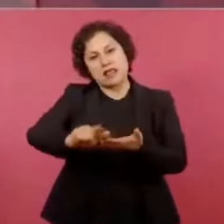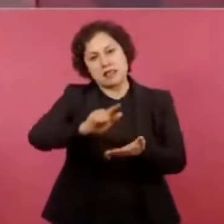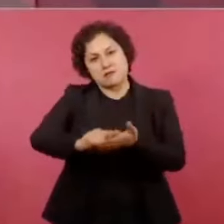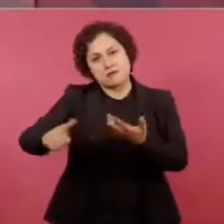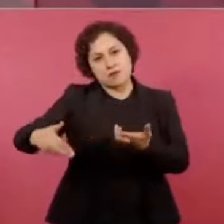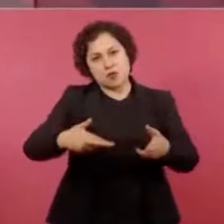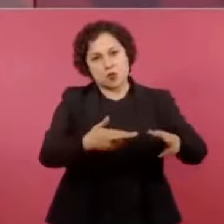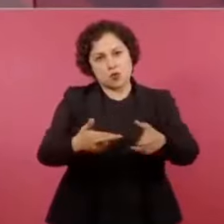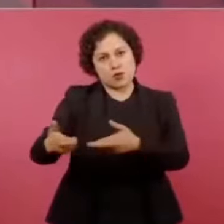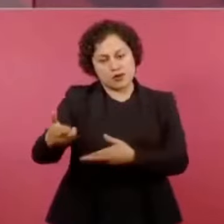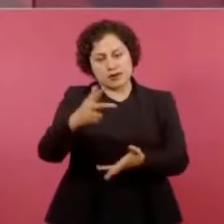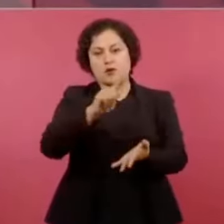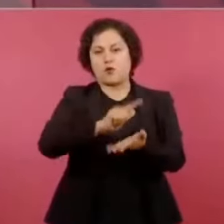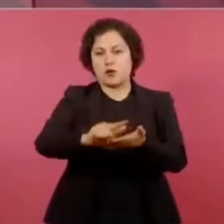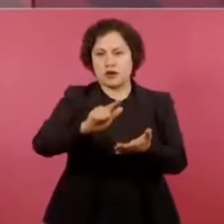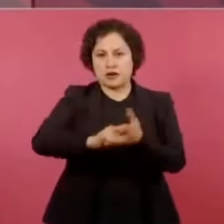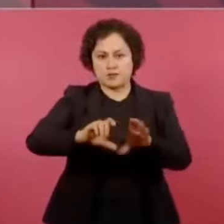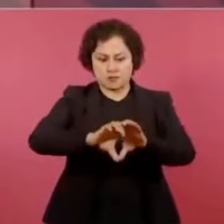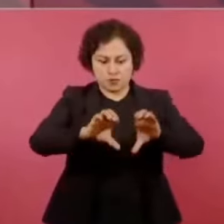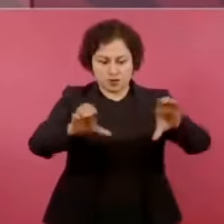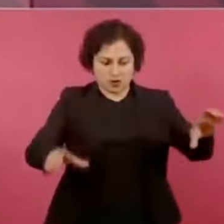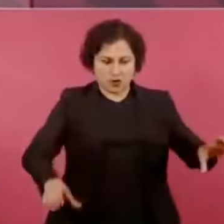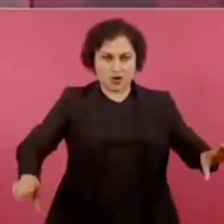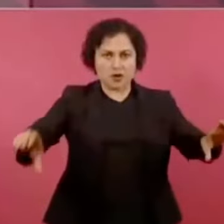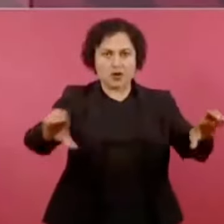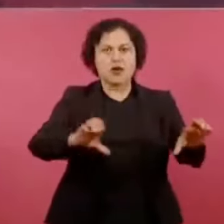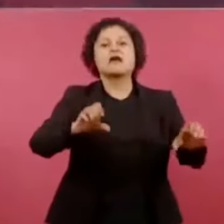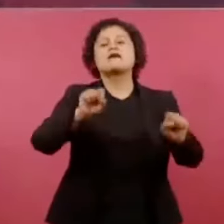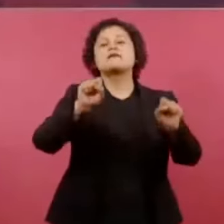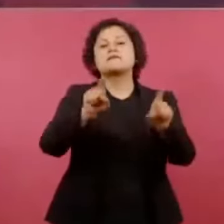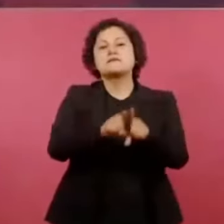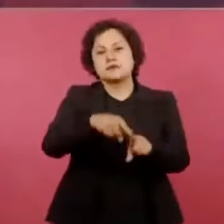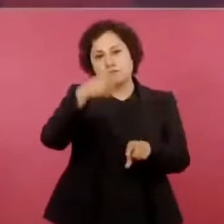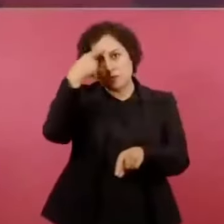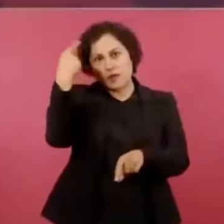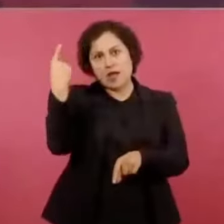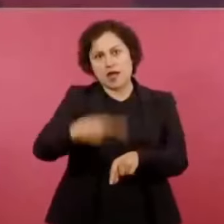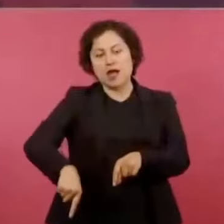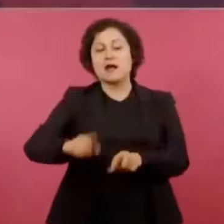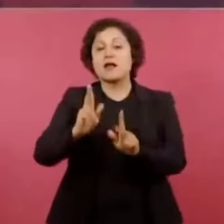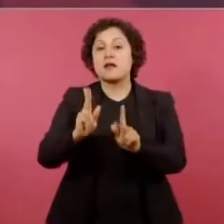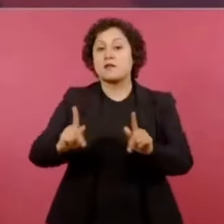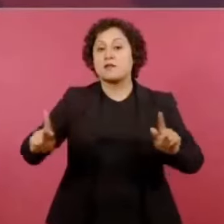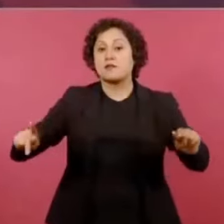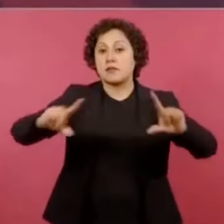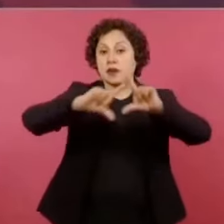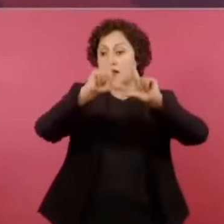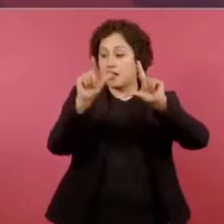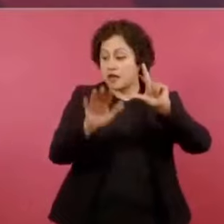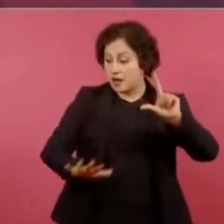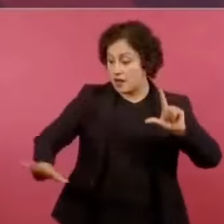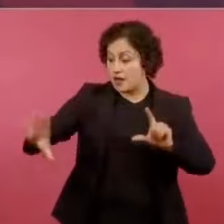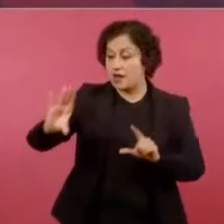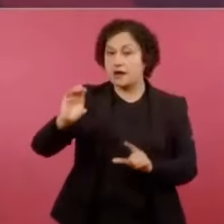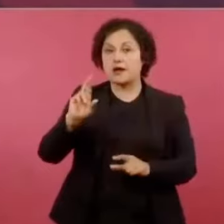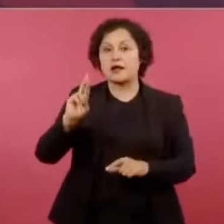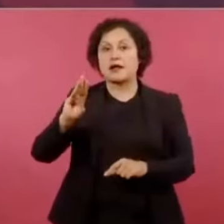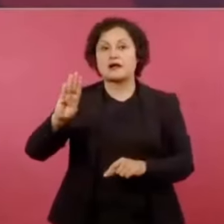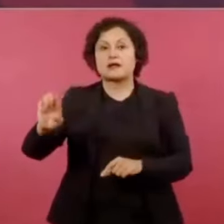ríos y para quitar el sargazo en el Caribe, parques ecológicos,